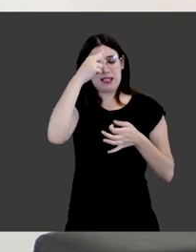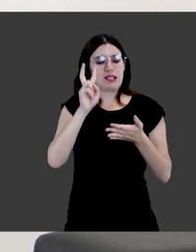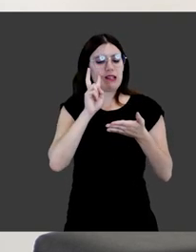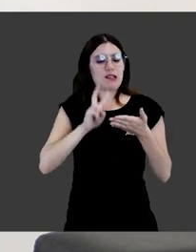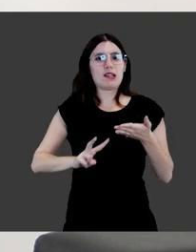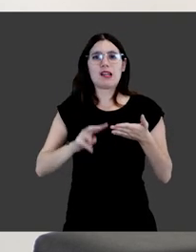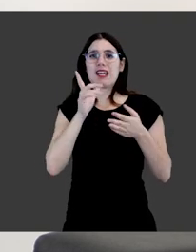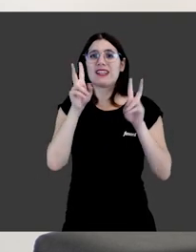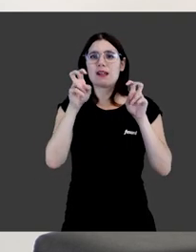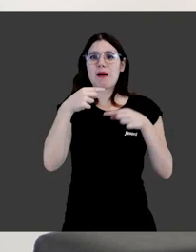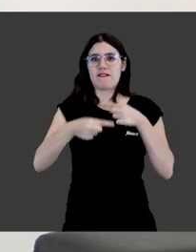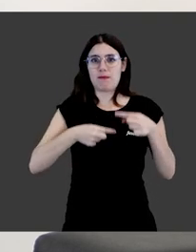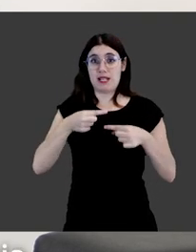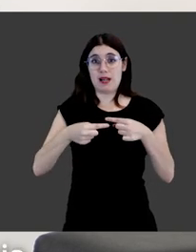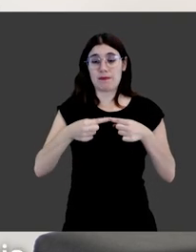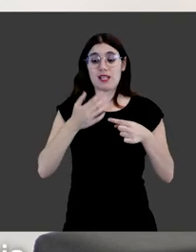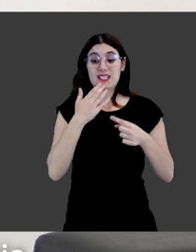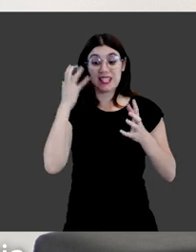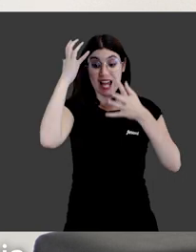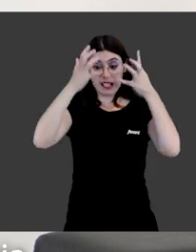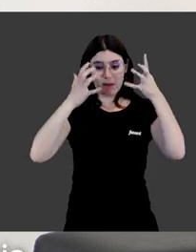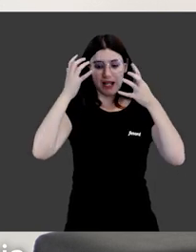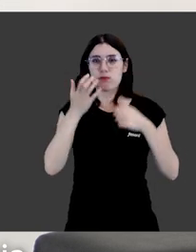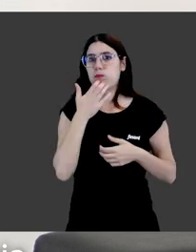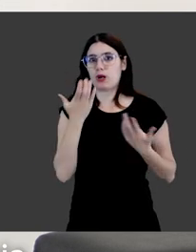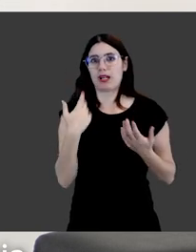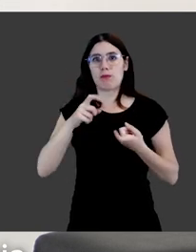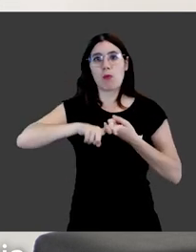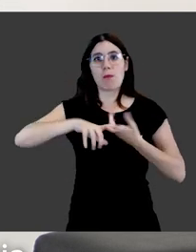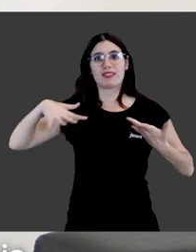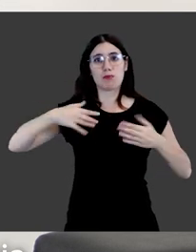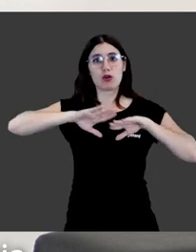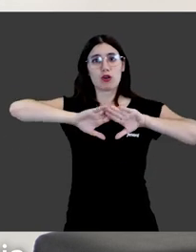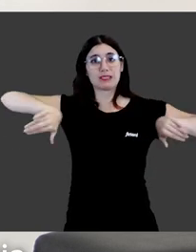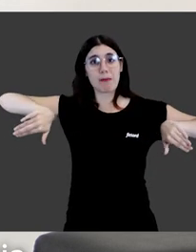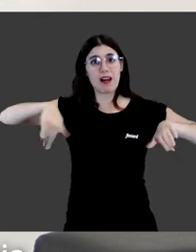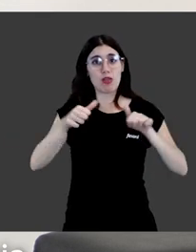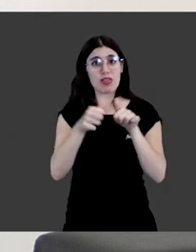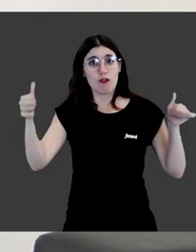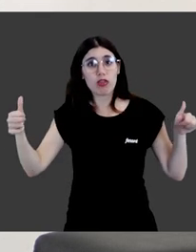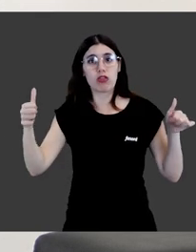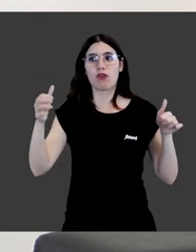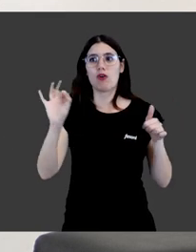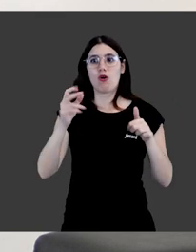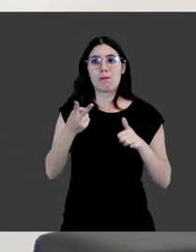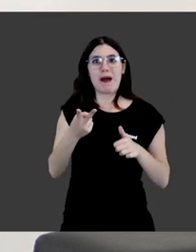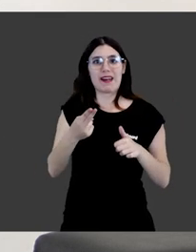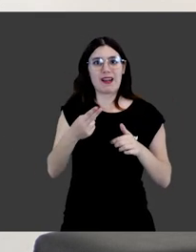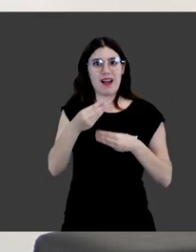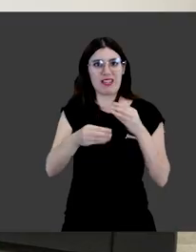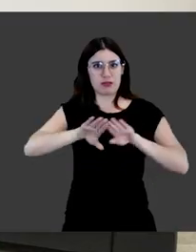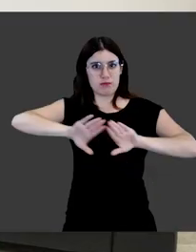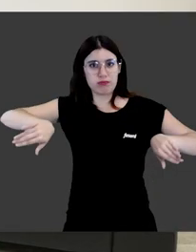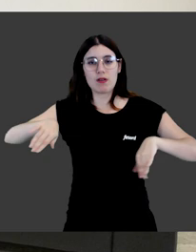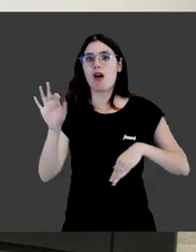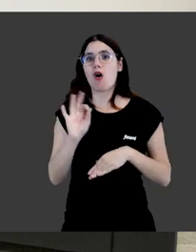detenerse, el de las crisis familiares. ¿Qué pasa con estos animales si el matrimonio se divorcia, se separa, si se rompe una